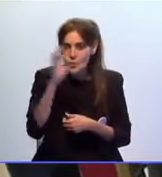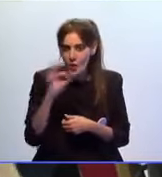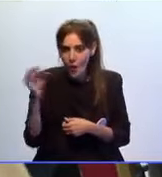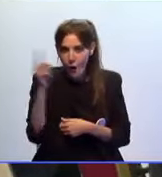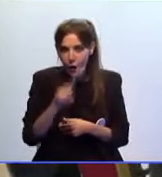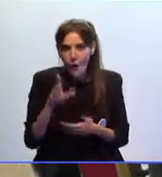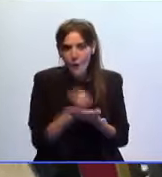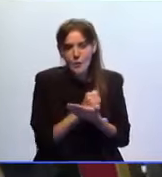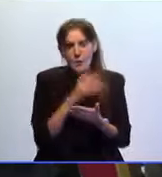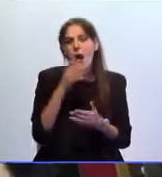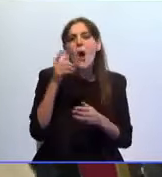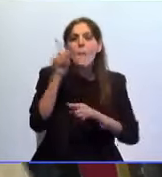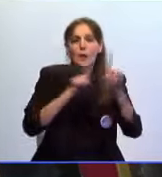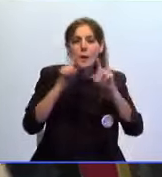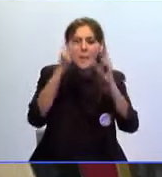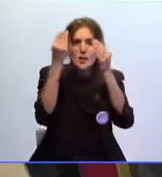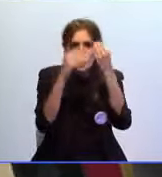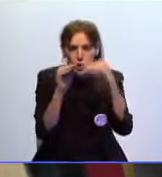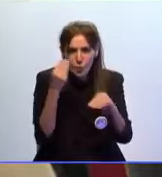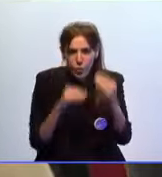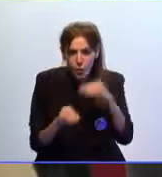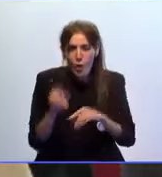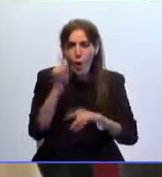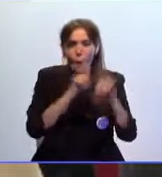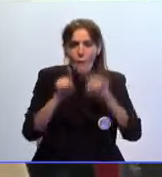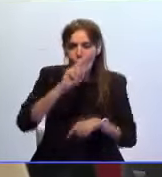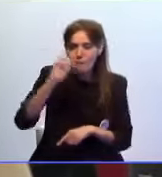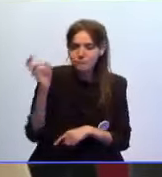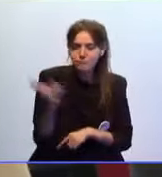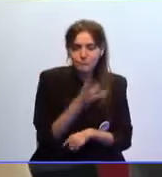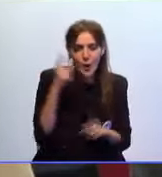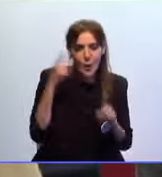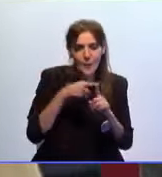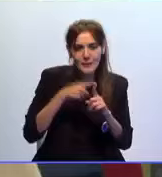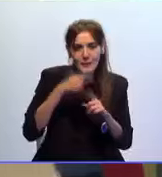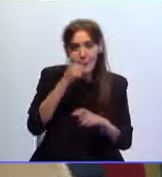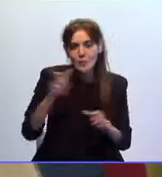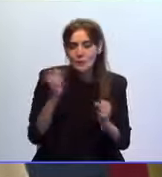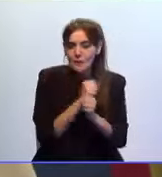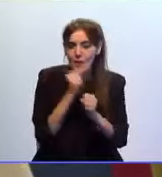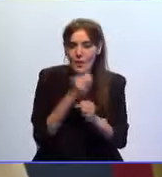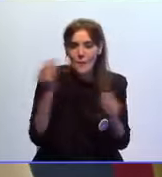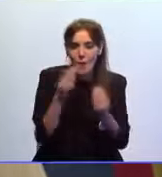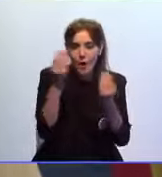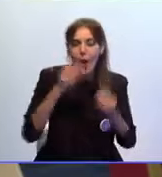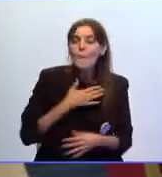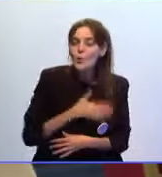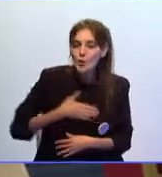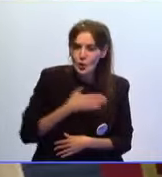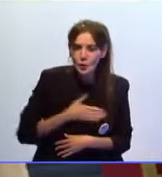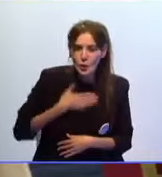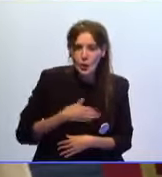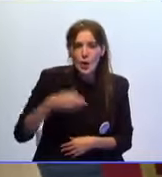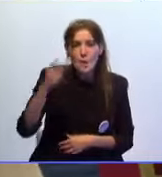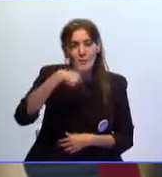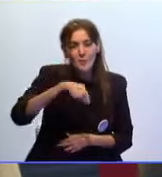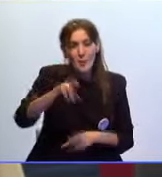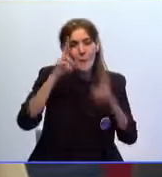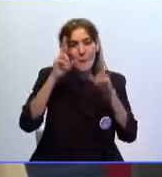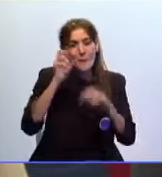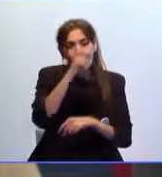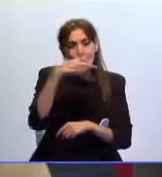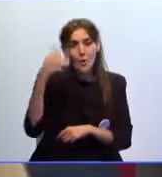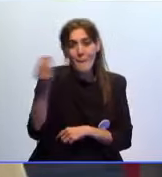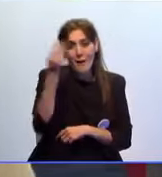resolviendo problemas y proponiendo cuestiones y mejora para los trabajadores por lo tanto muy satisfecho esperábamos mejor resultado hay que